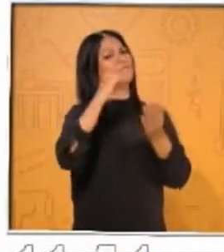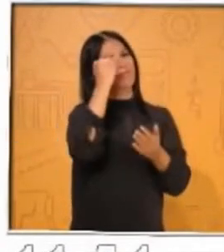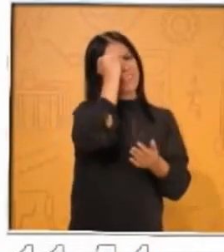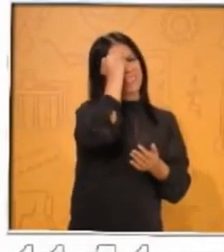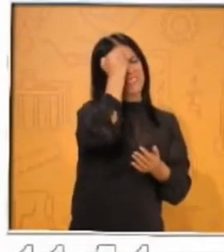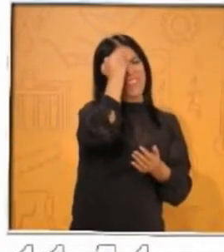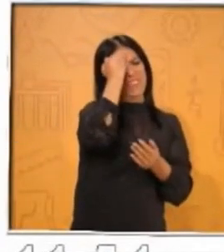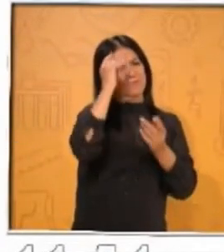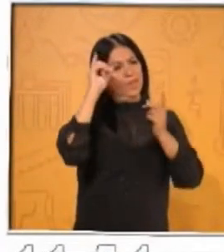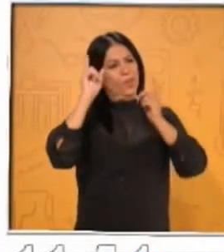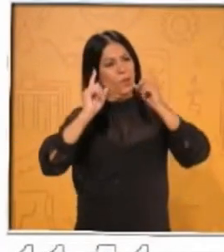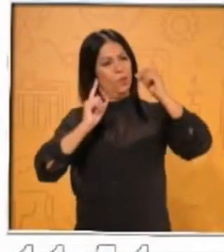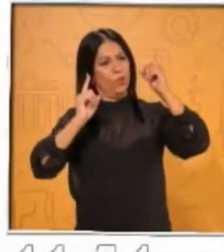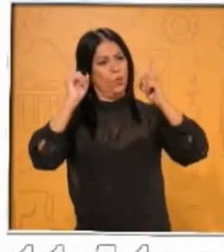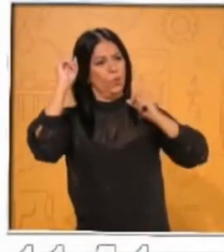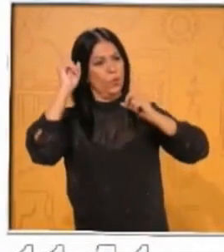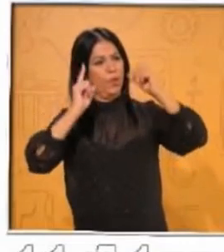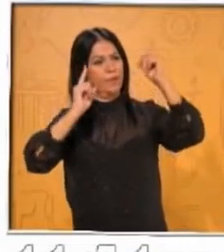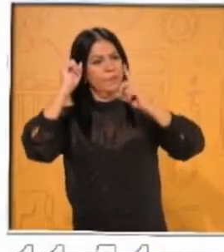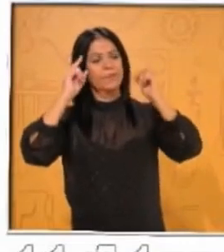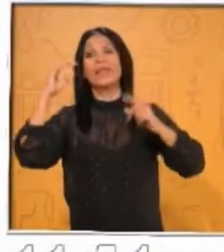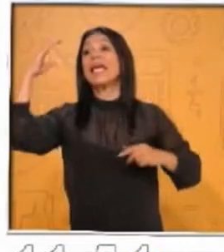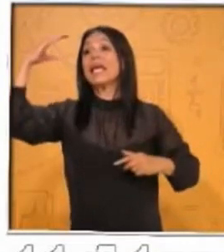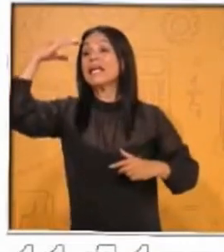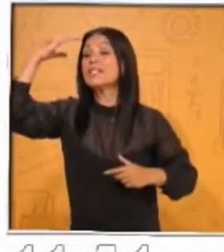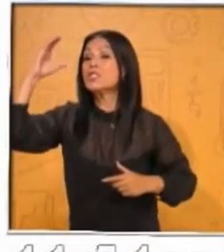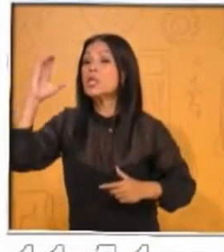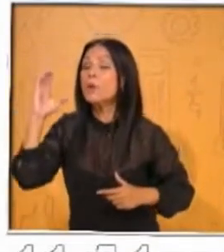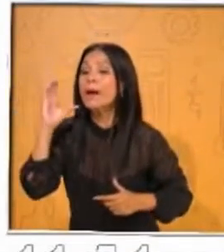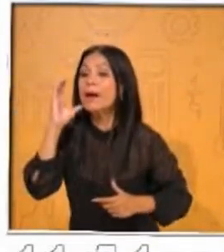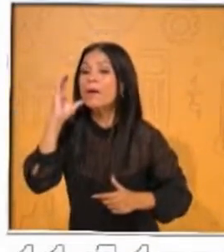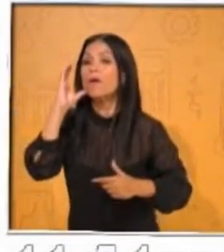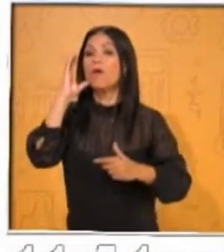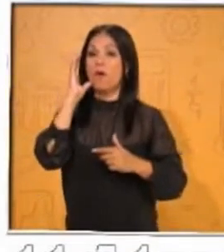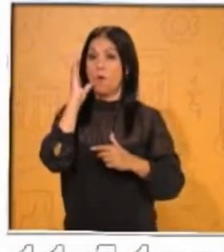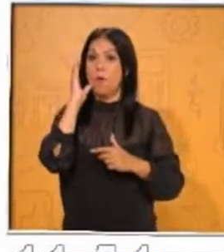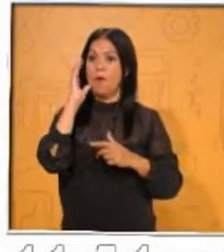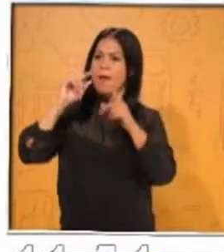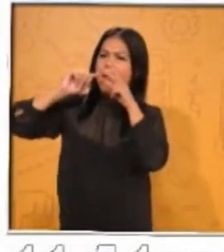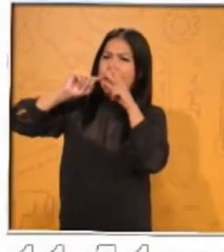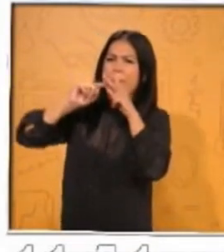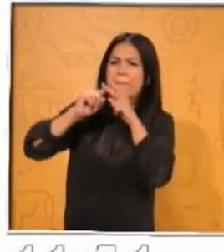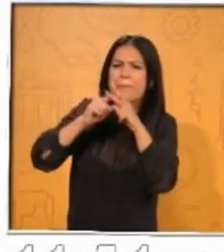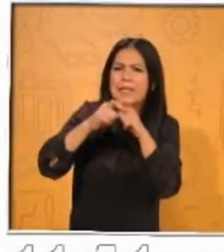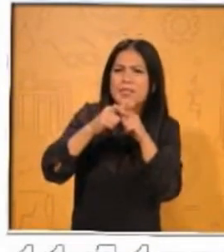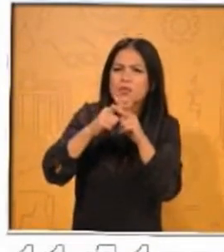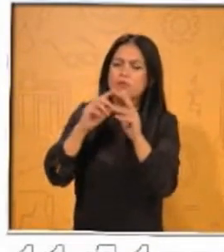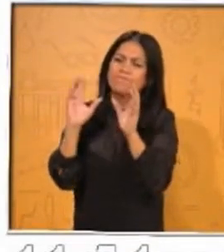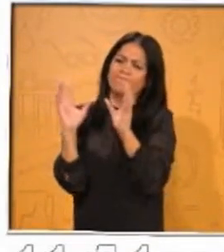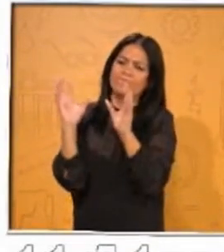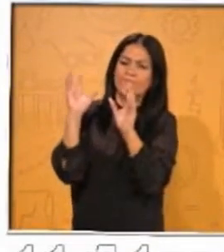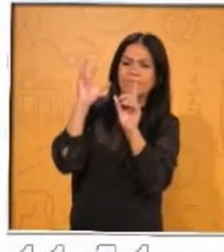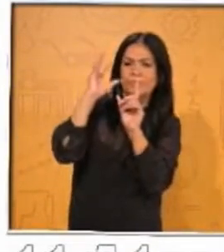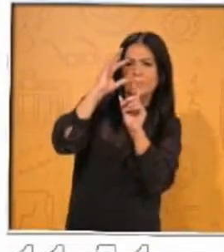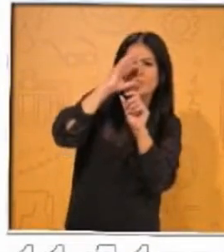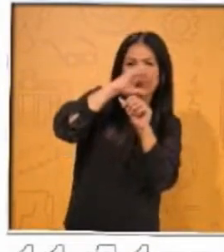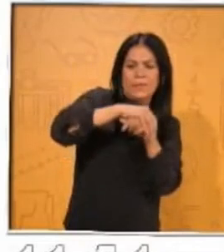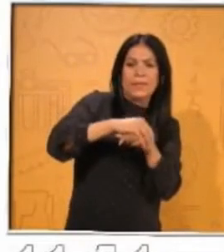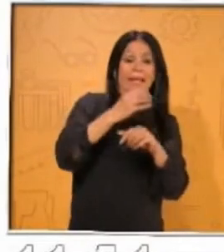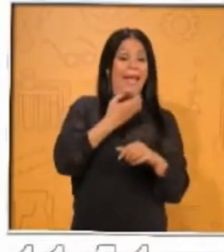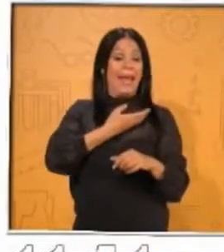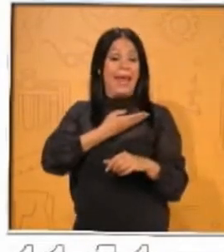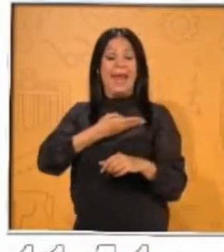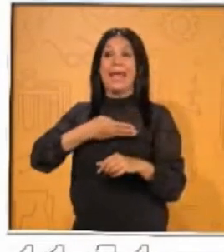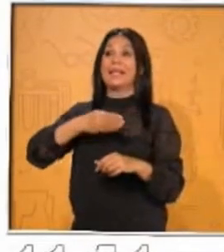La llegada de Cristóbal Colón permitió el comienzo de la conquista de América, cuya primera campaña